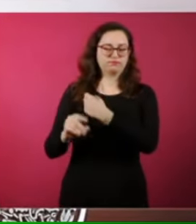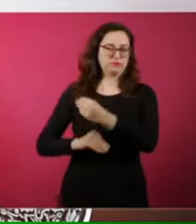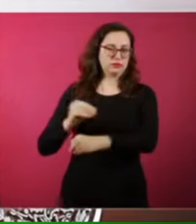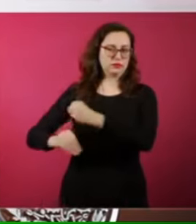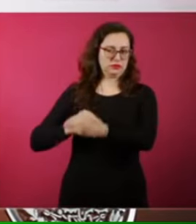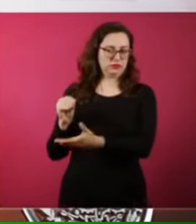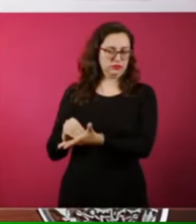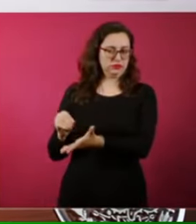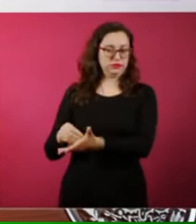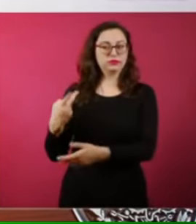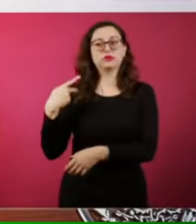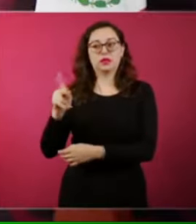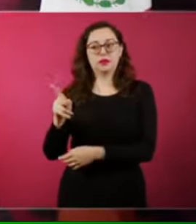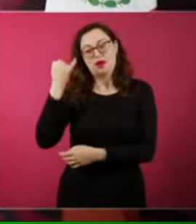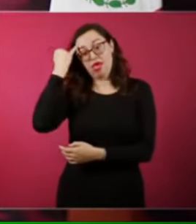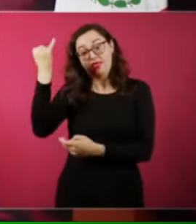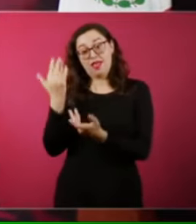iniciativa,